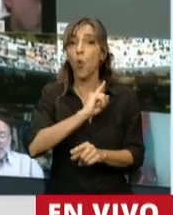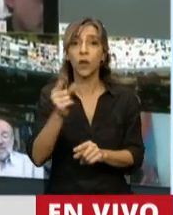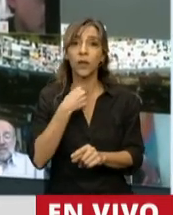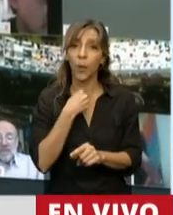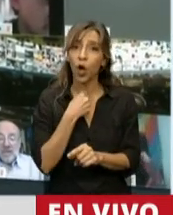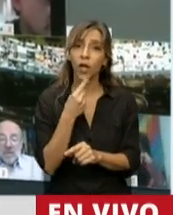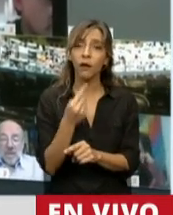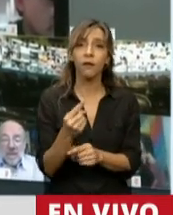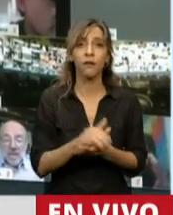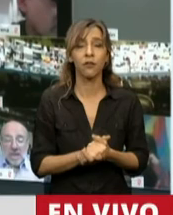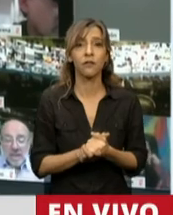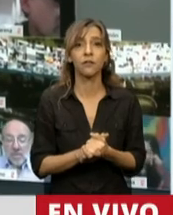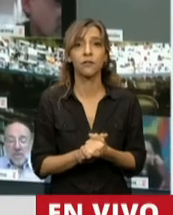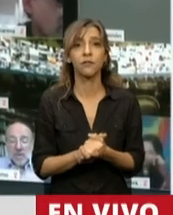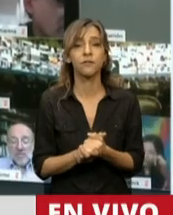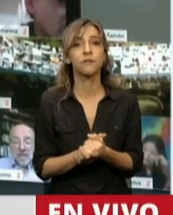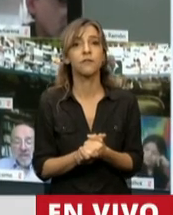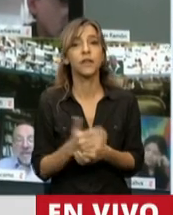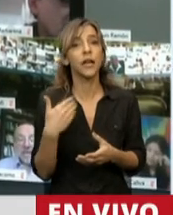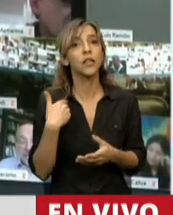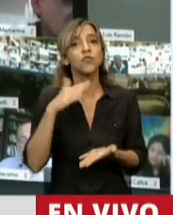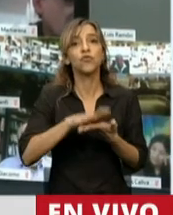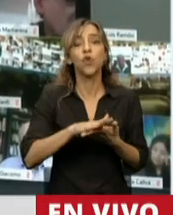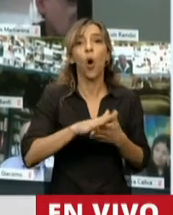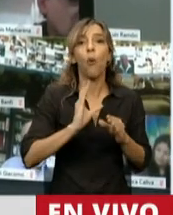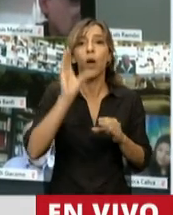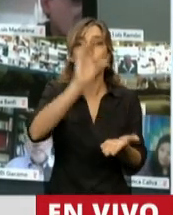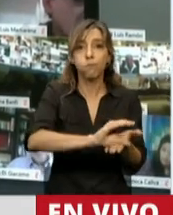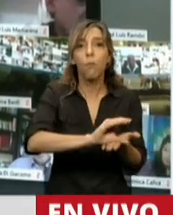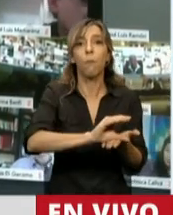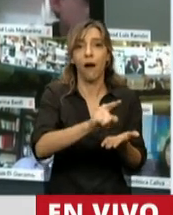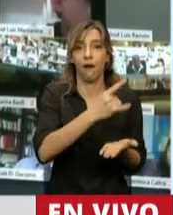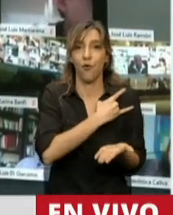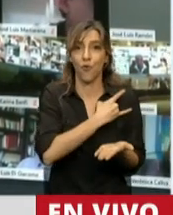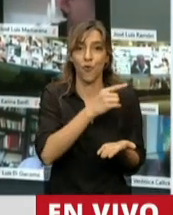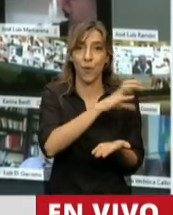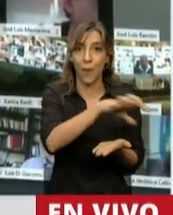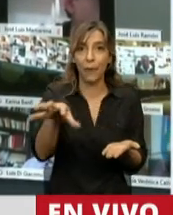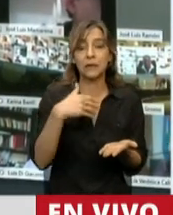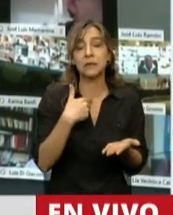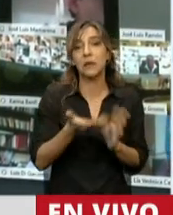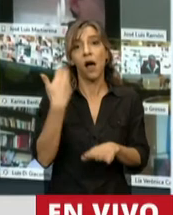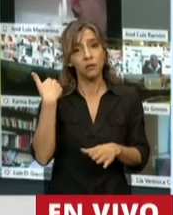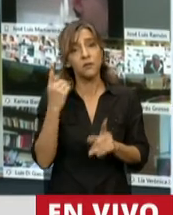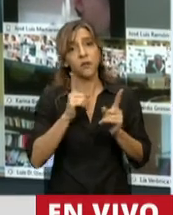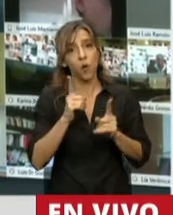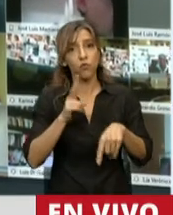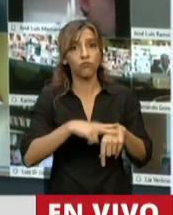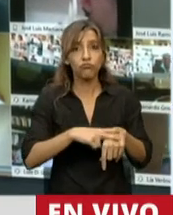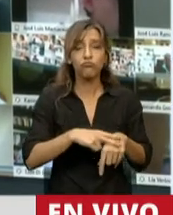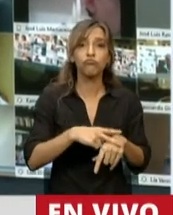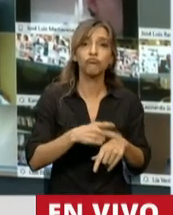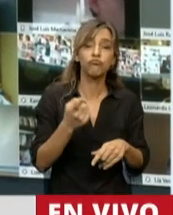presidente, el tema de las partidas que se incrementó para las universidades. Para mí, se hizo varias sugerencias al presidente de la